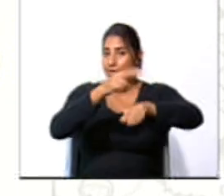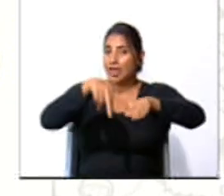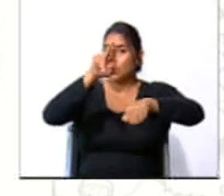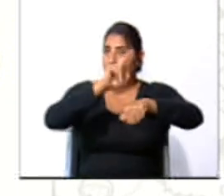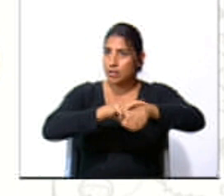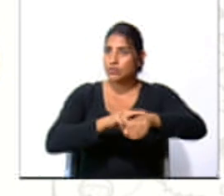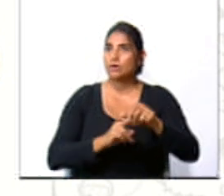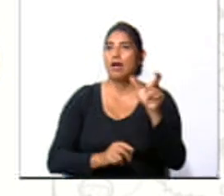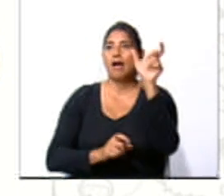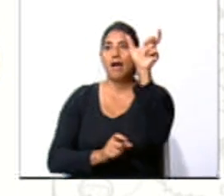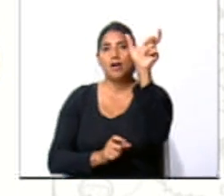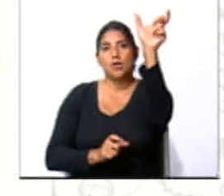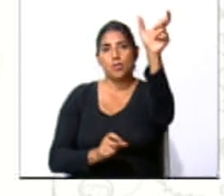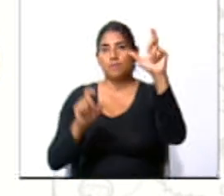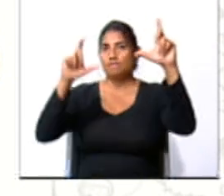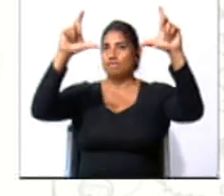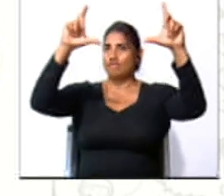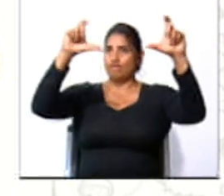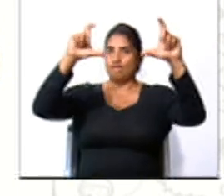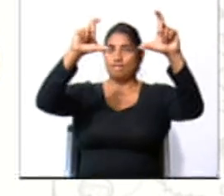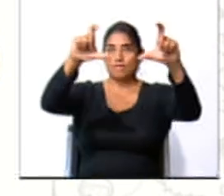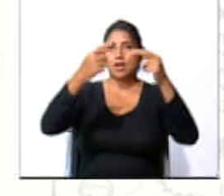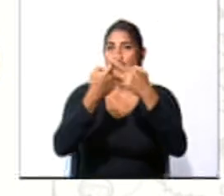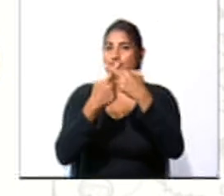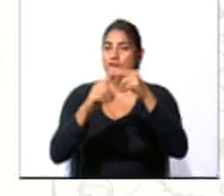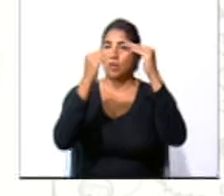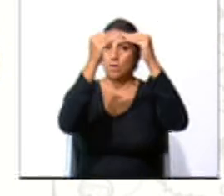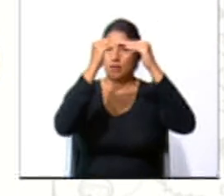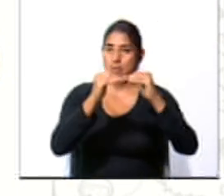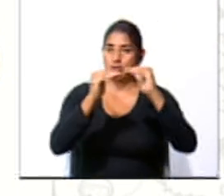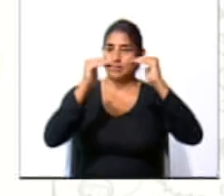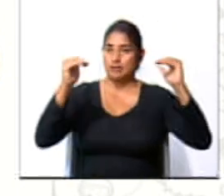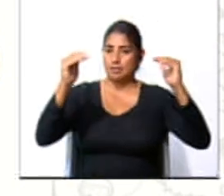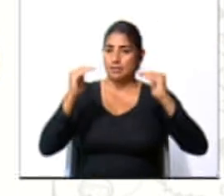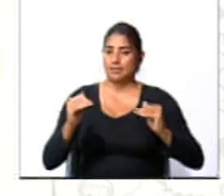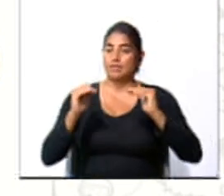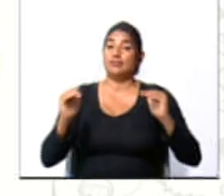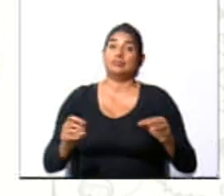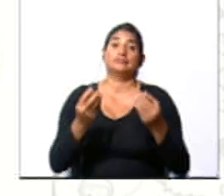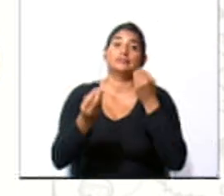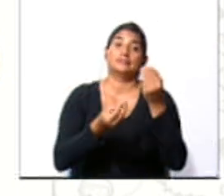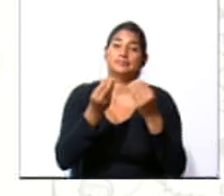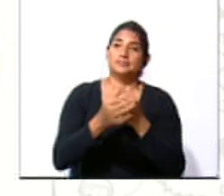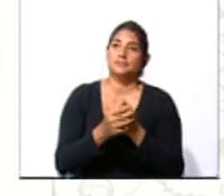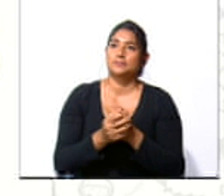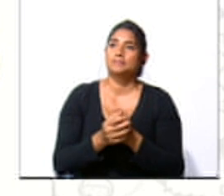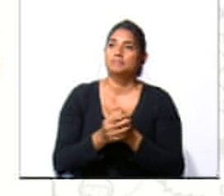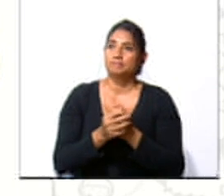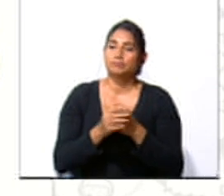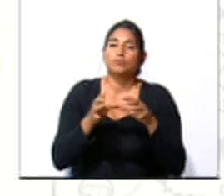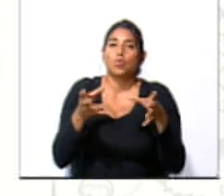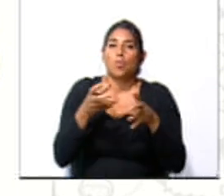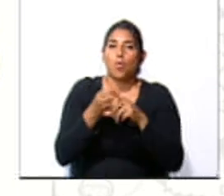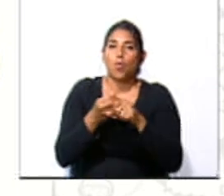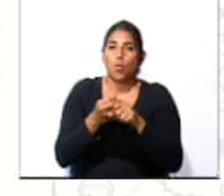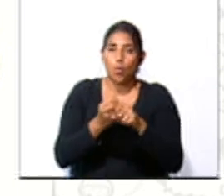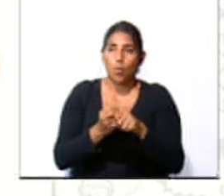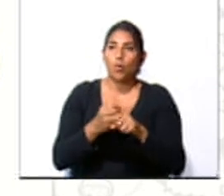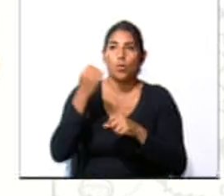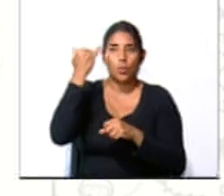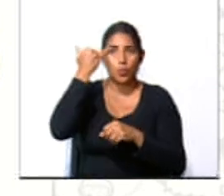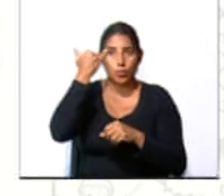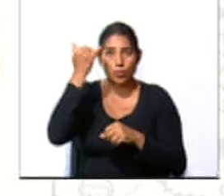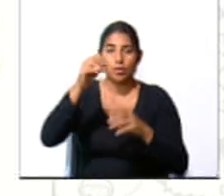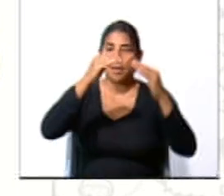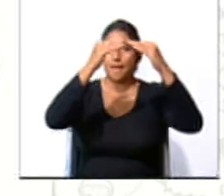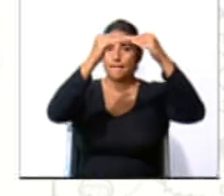artículo que está por fuera porque queremos formar las proposiciones. Entonces, vamos a ir observando cómo van cayendo cada una de las